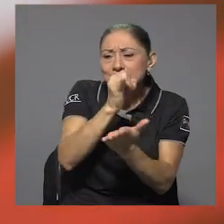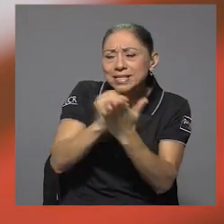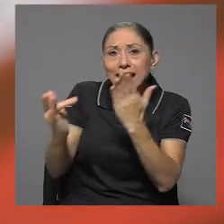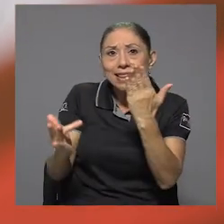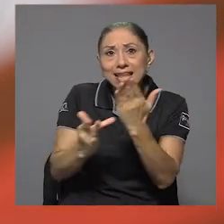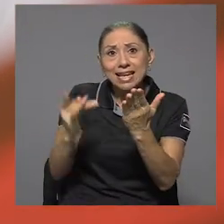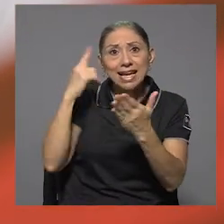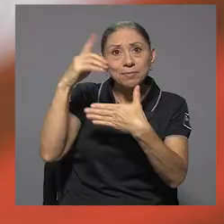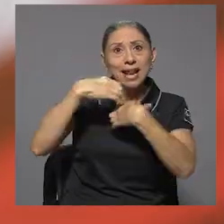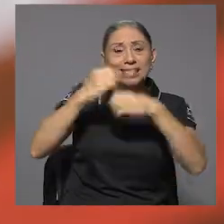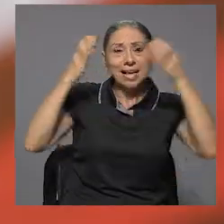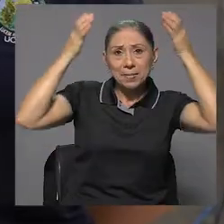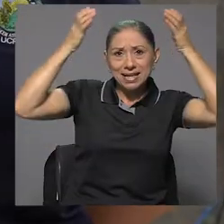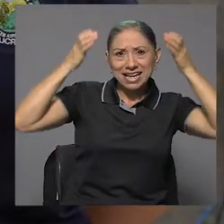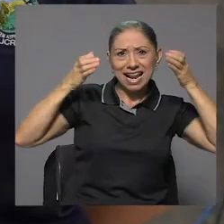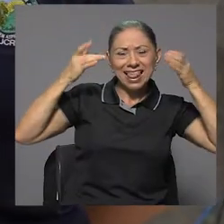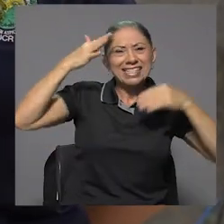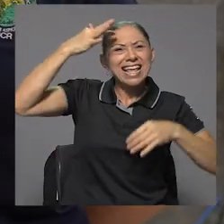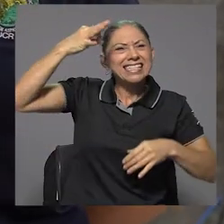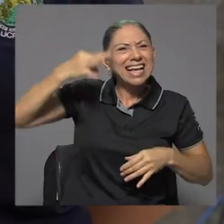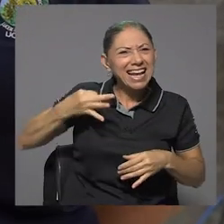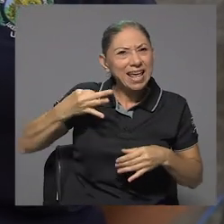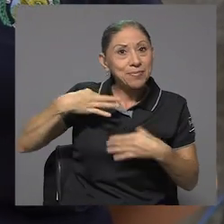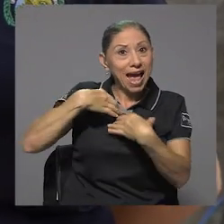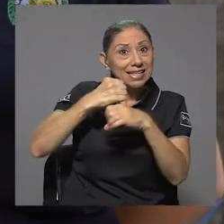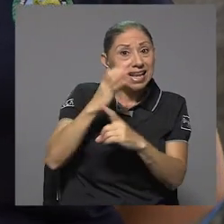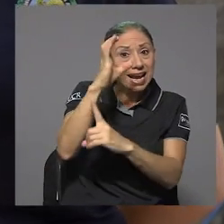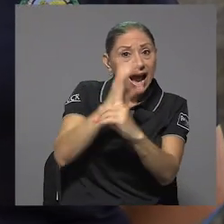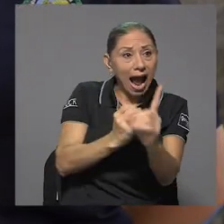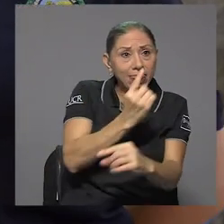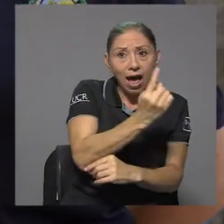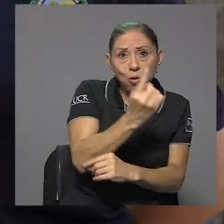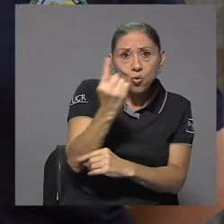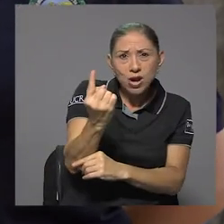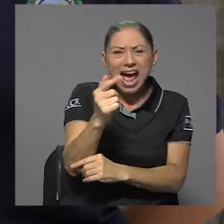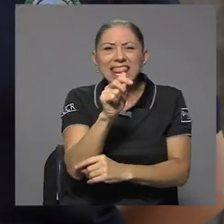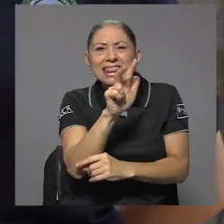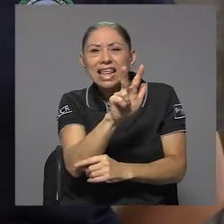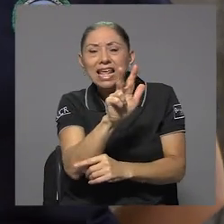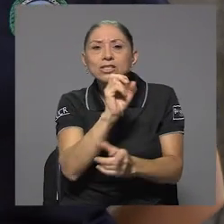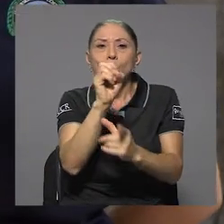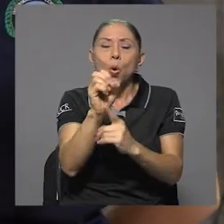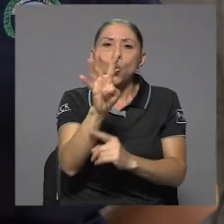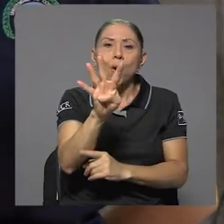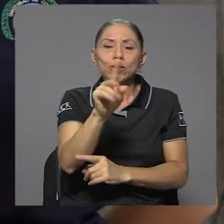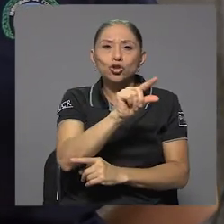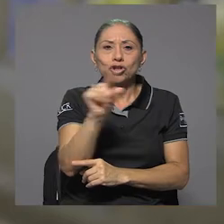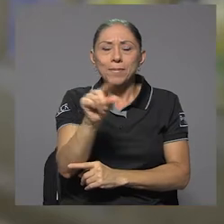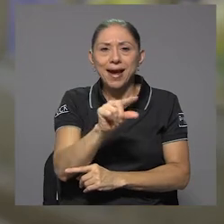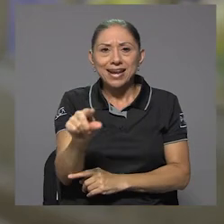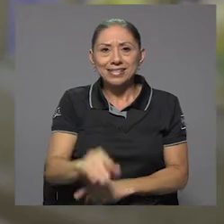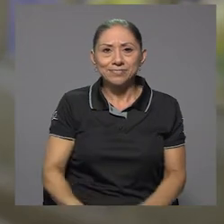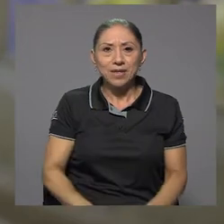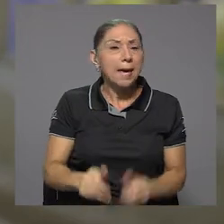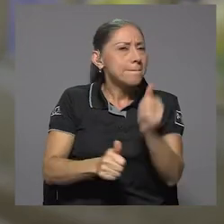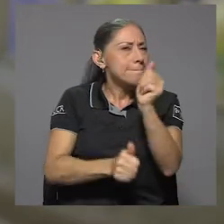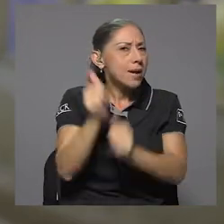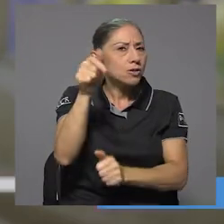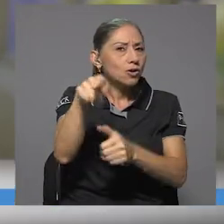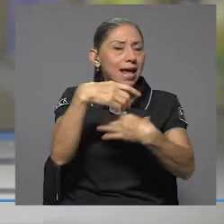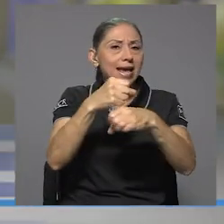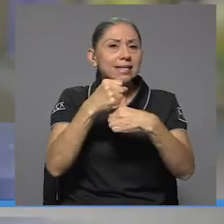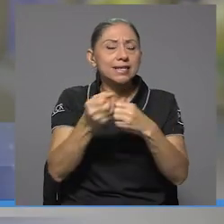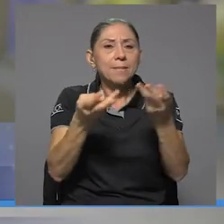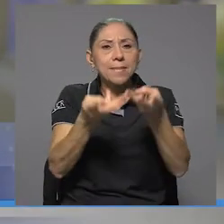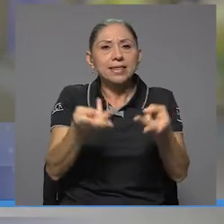confeccionar las mascaradas. Se estima que crear cada una les demoró entre tres y cuatro semanas. Están hechas mayormente